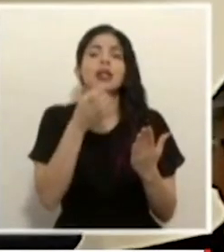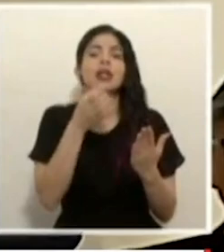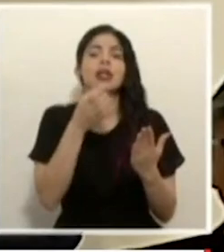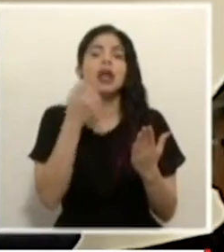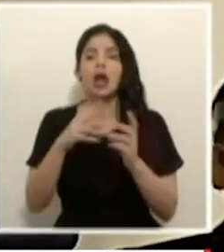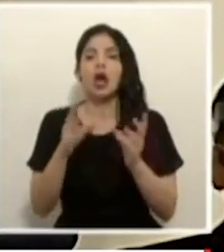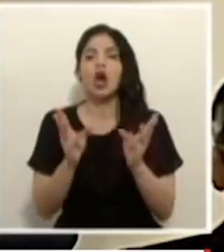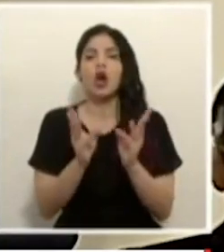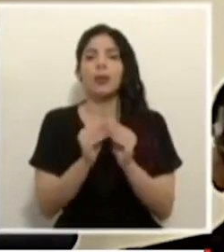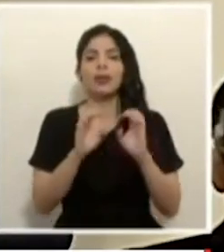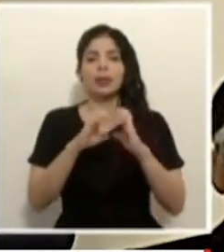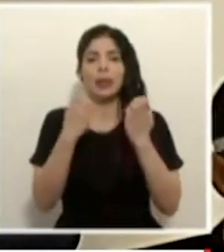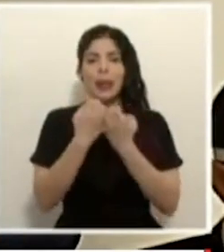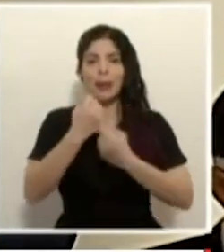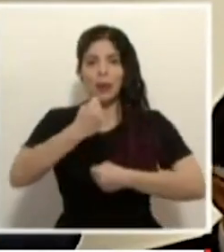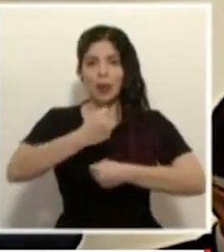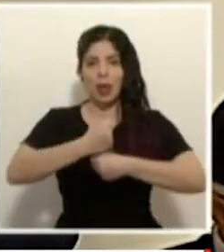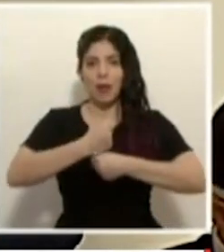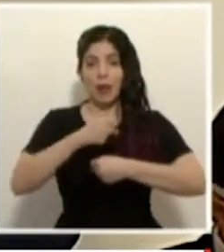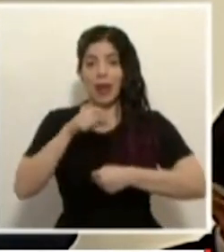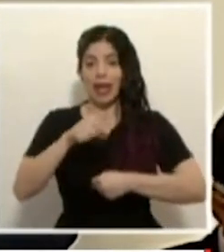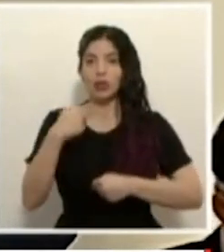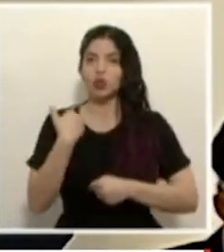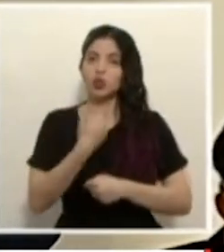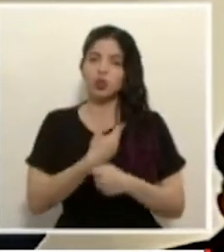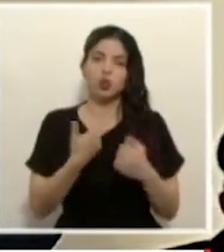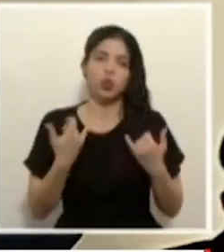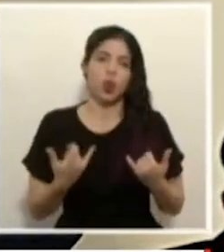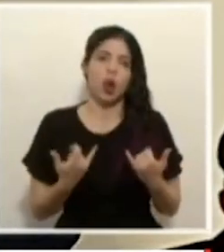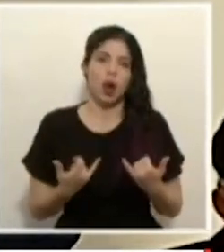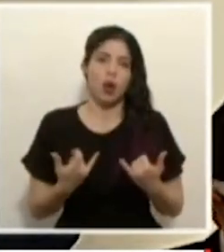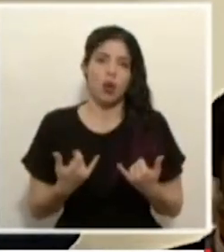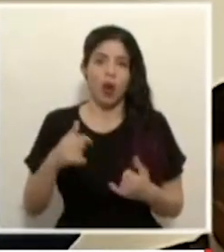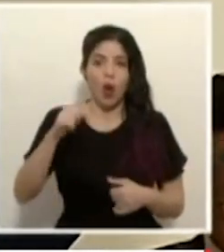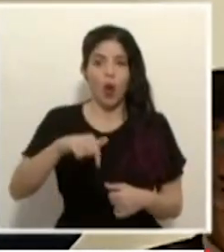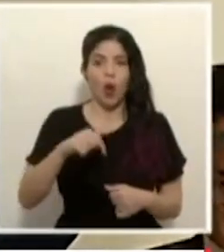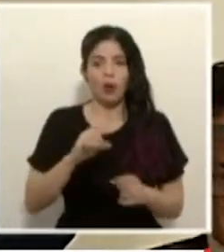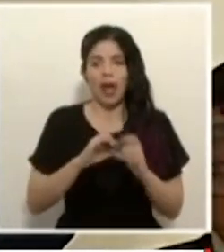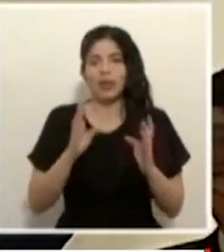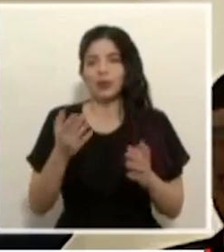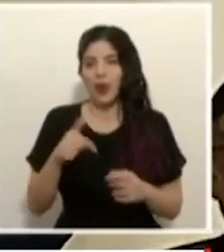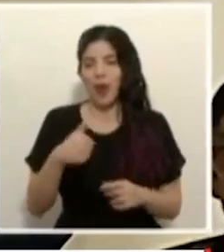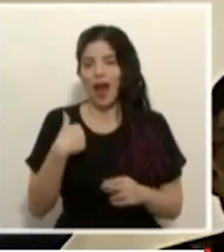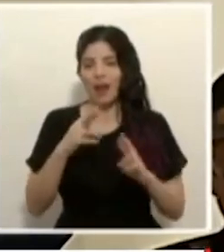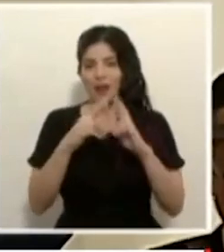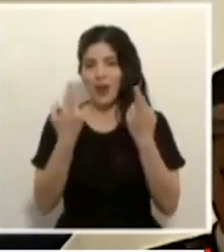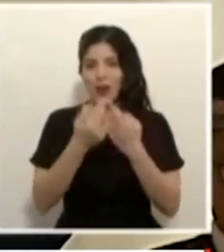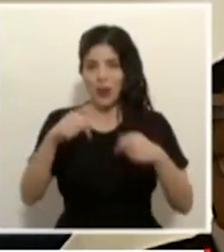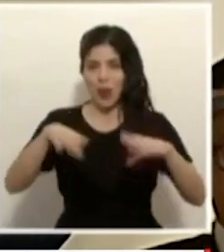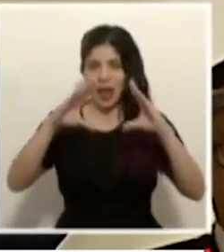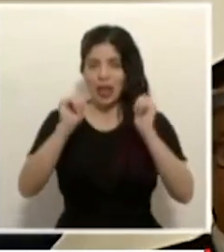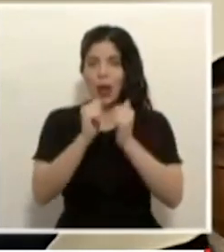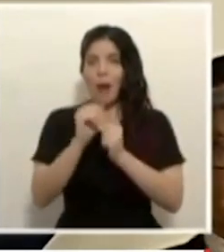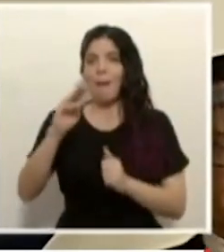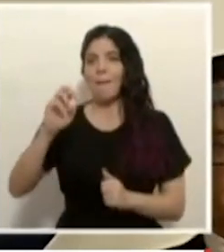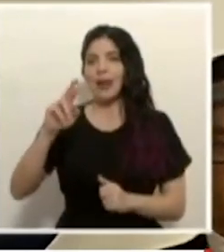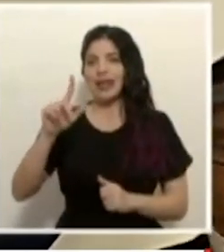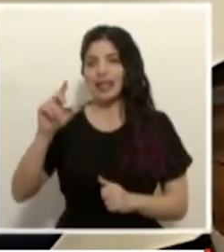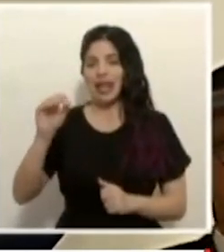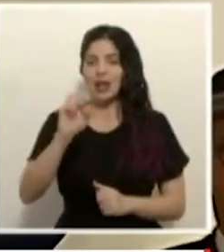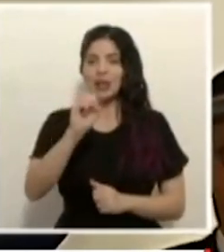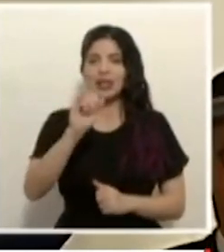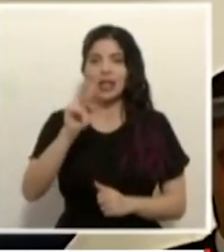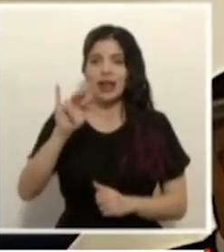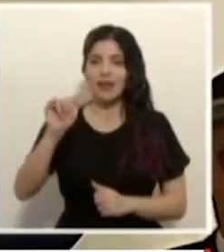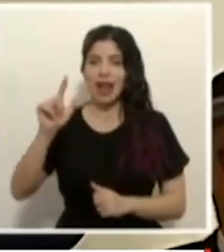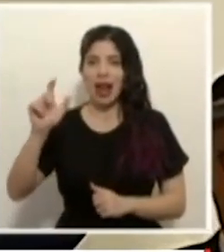trabajo que es algo en lo que nosotros estamos casualmente hoy tengo una sesión en la tarde con don Marcelo doña Silvia Lara